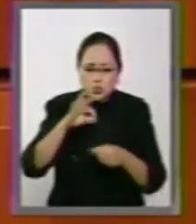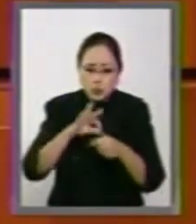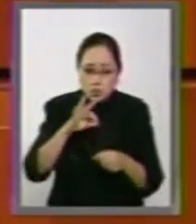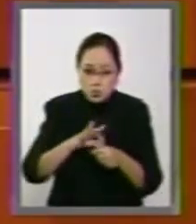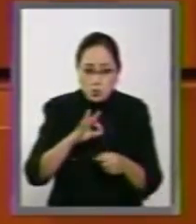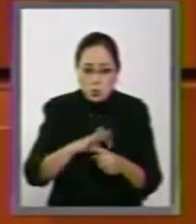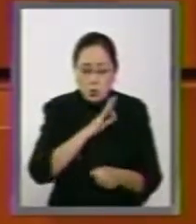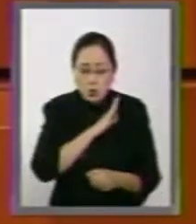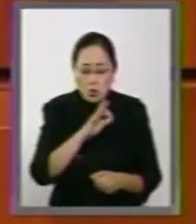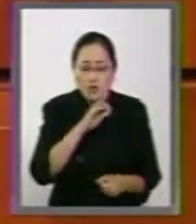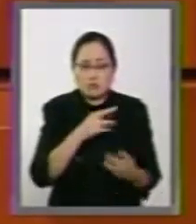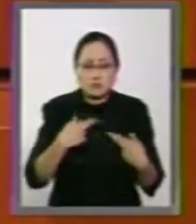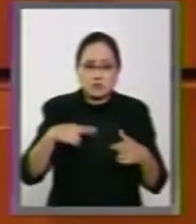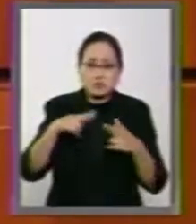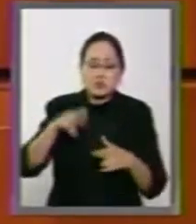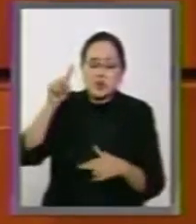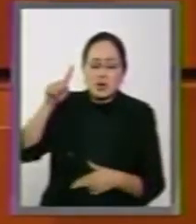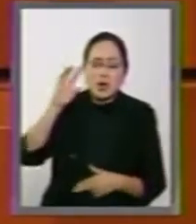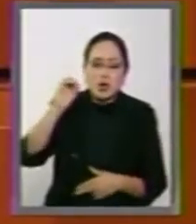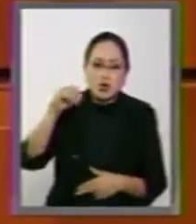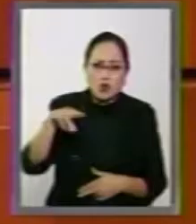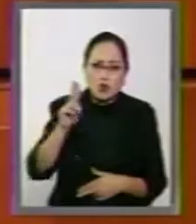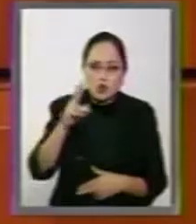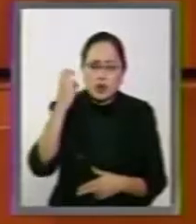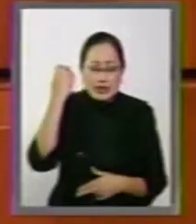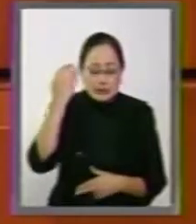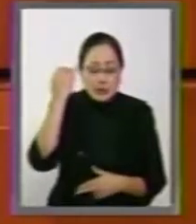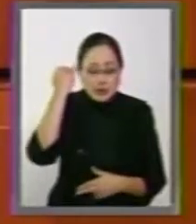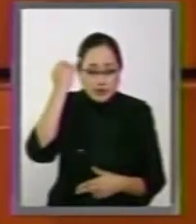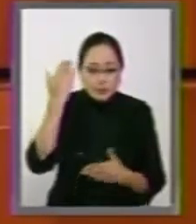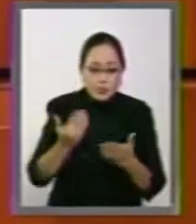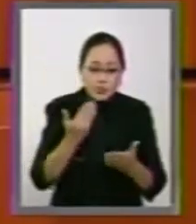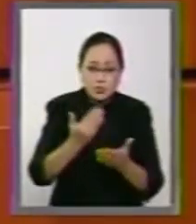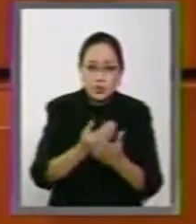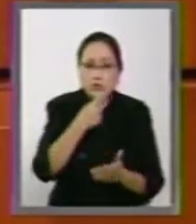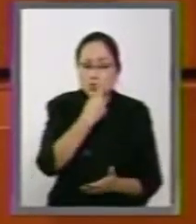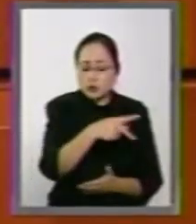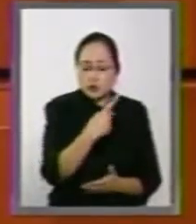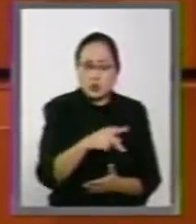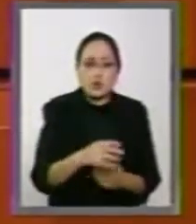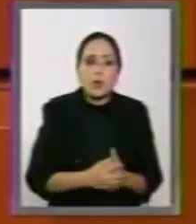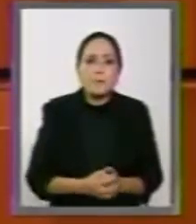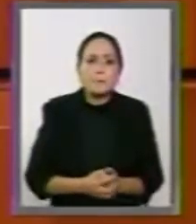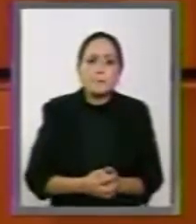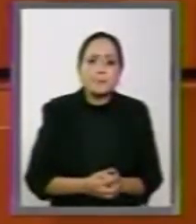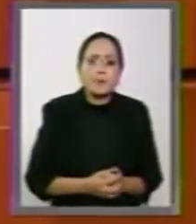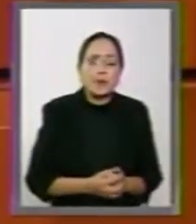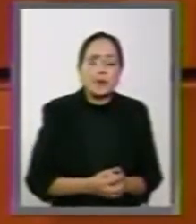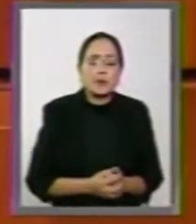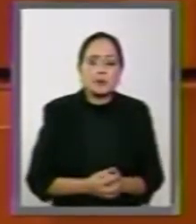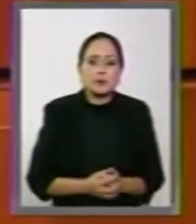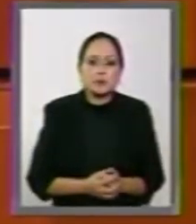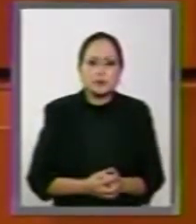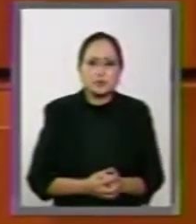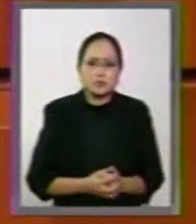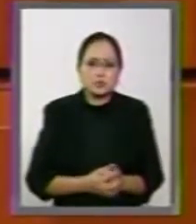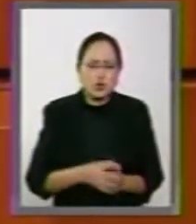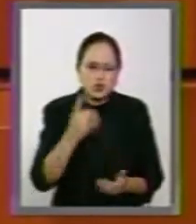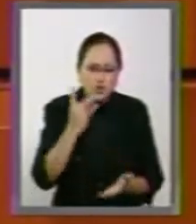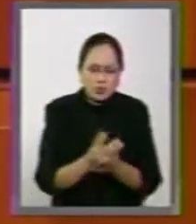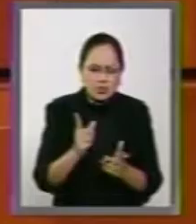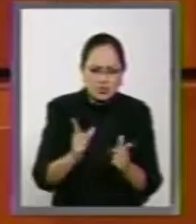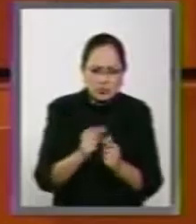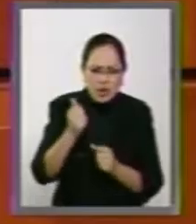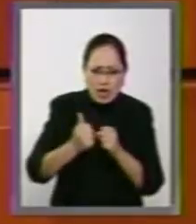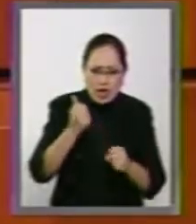voto, nuestro aval a esta propuesta del embajador Juan José Ignacio López Camacho. No solamente por su